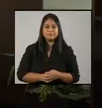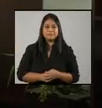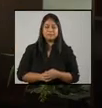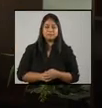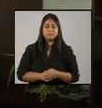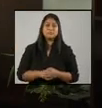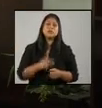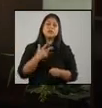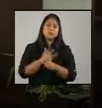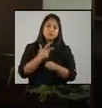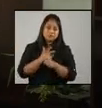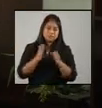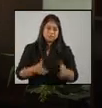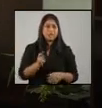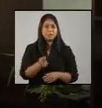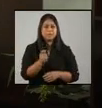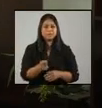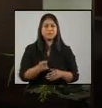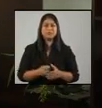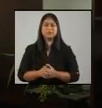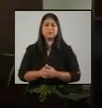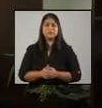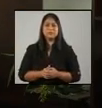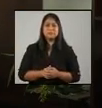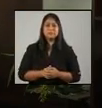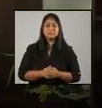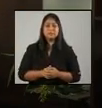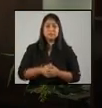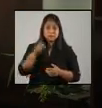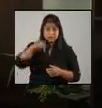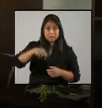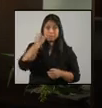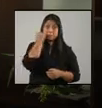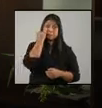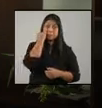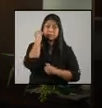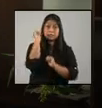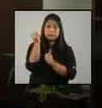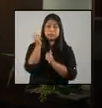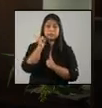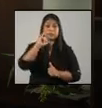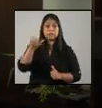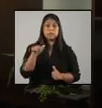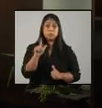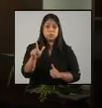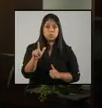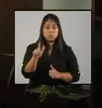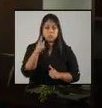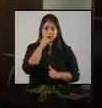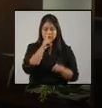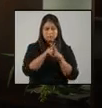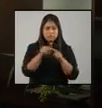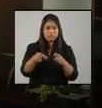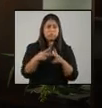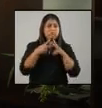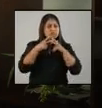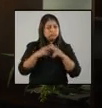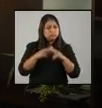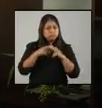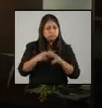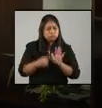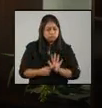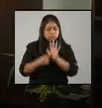Estimados amigos, este miércoles 15 de julio, y como una herramienta de auténtica